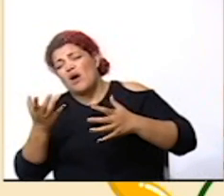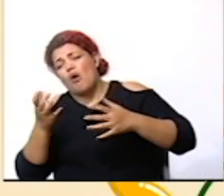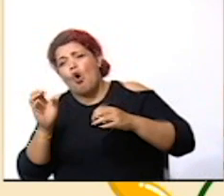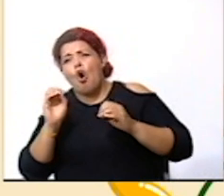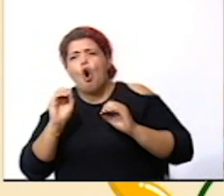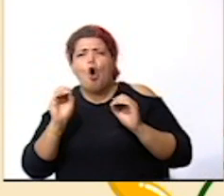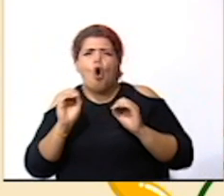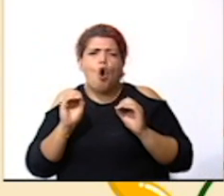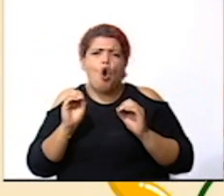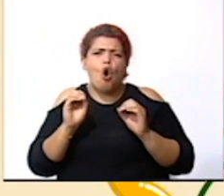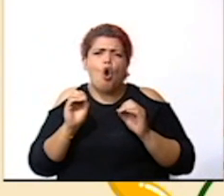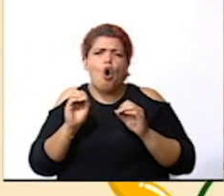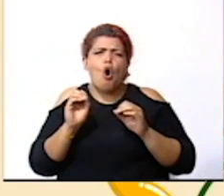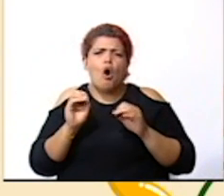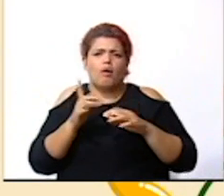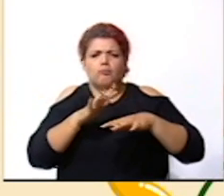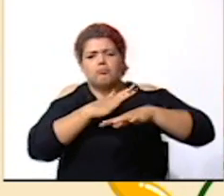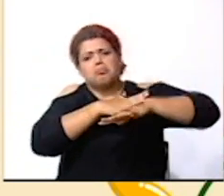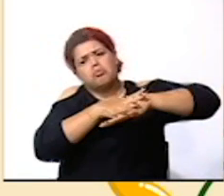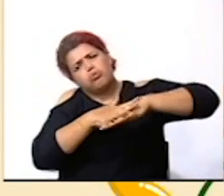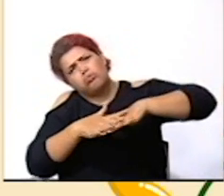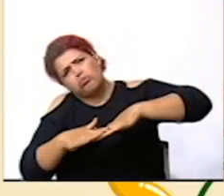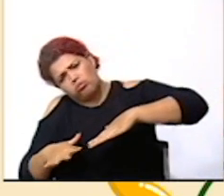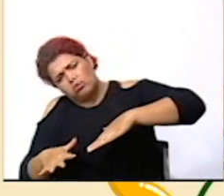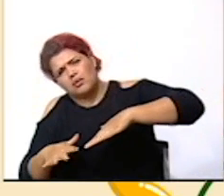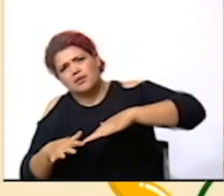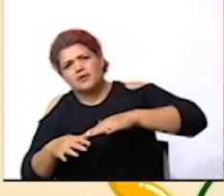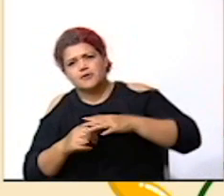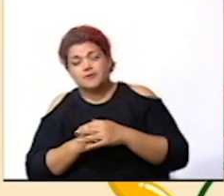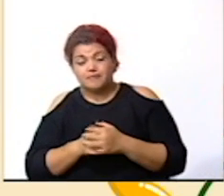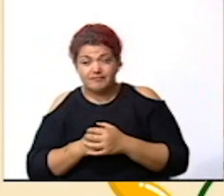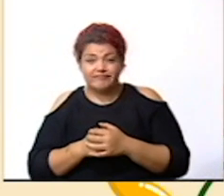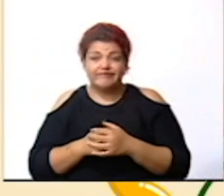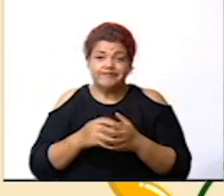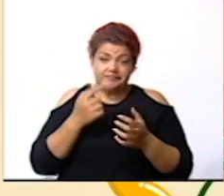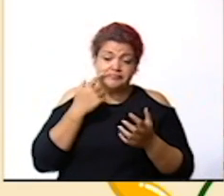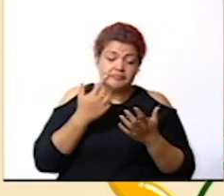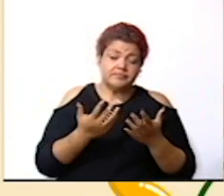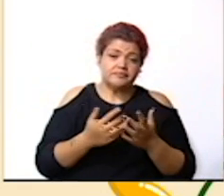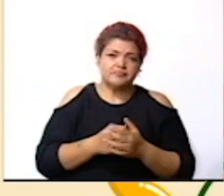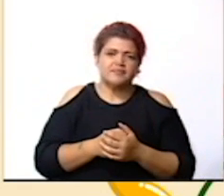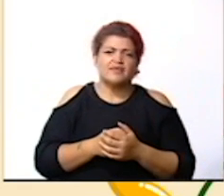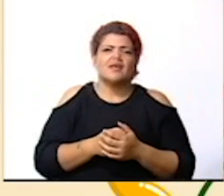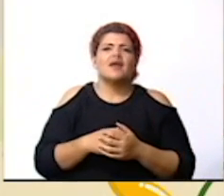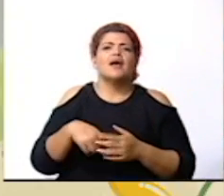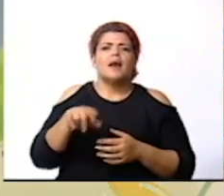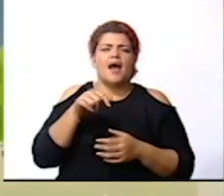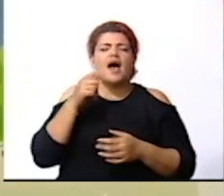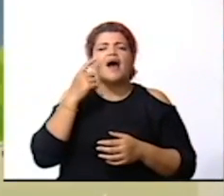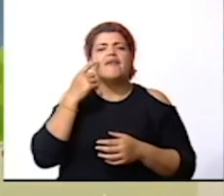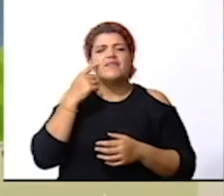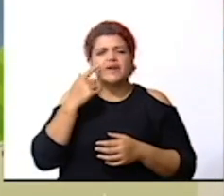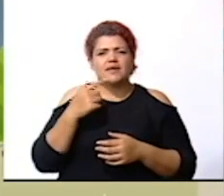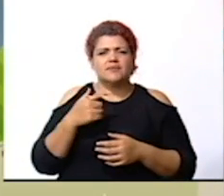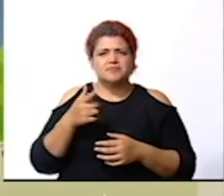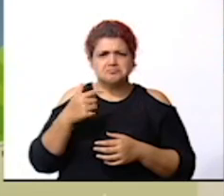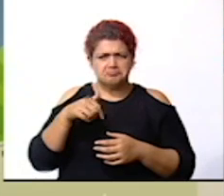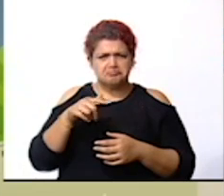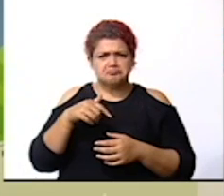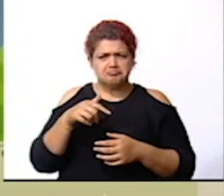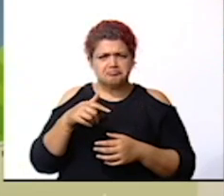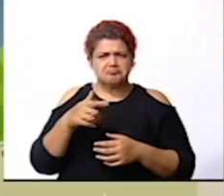deslizamientos en este caso vamos a ver vamos a tomar